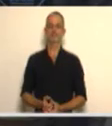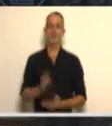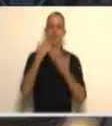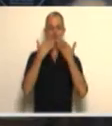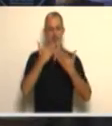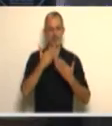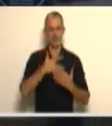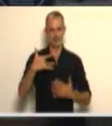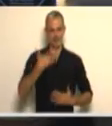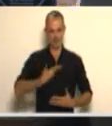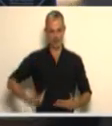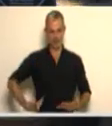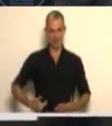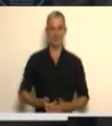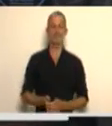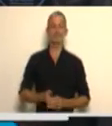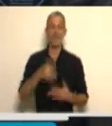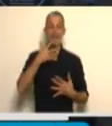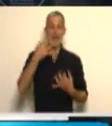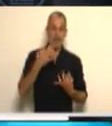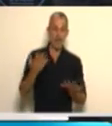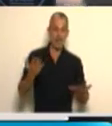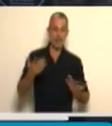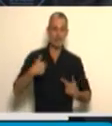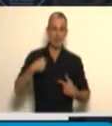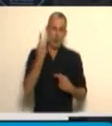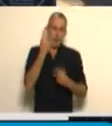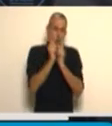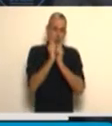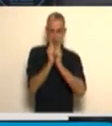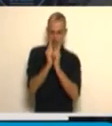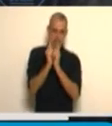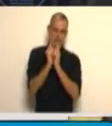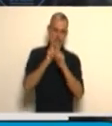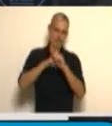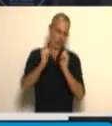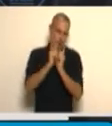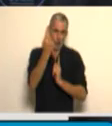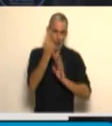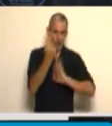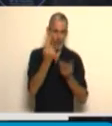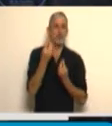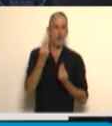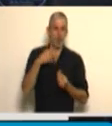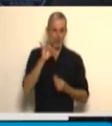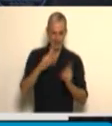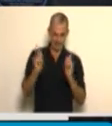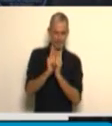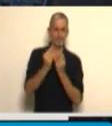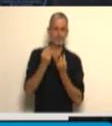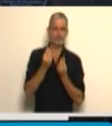Gracias, señora Presidente. La verdad que me queda un minuto en realidad. En este un minuto me va a ser muy difícil